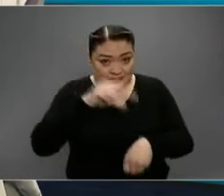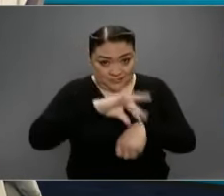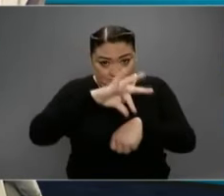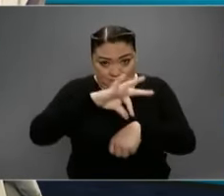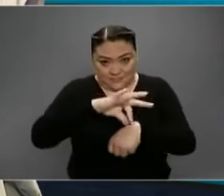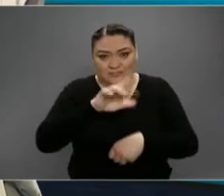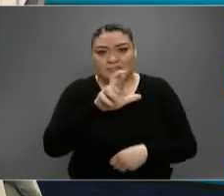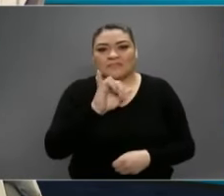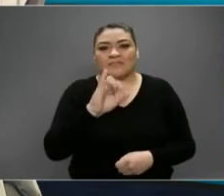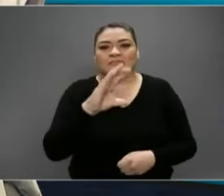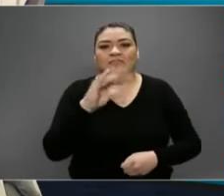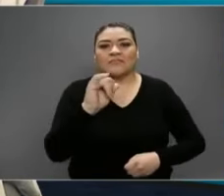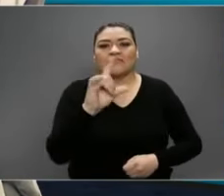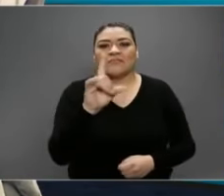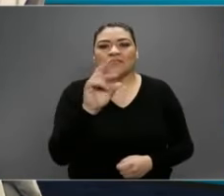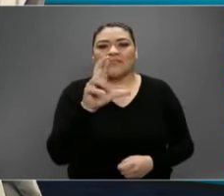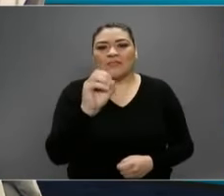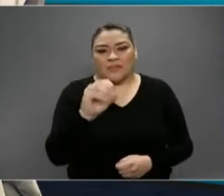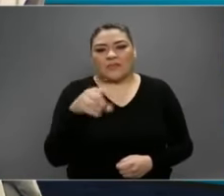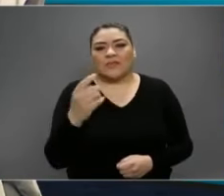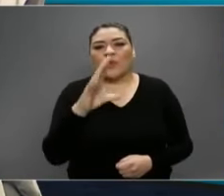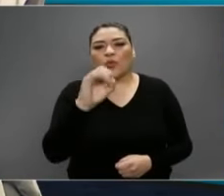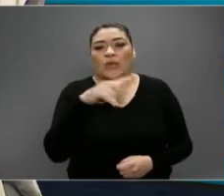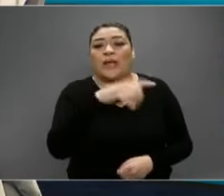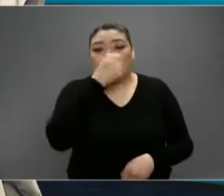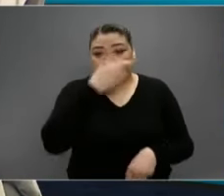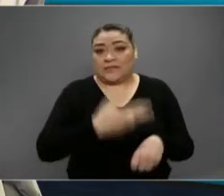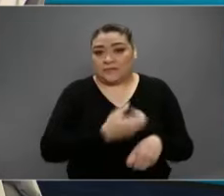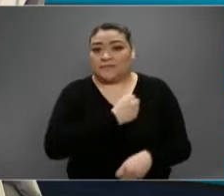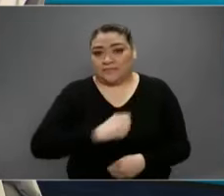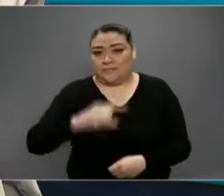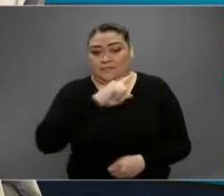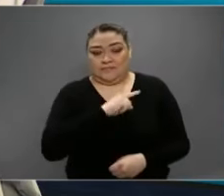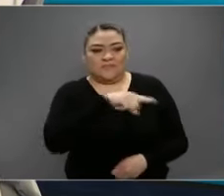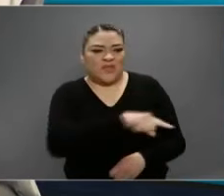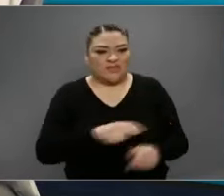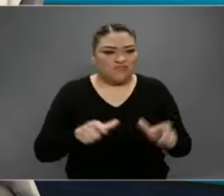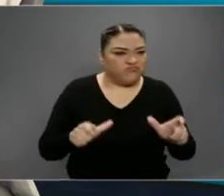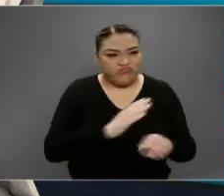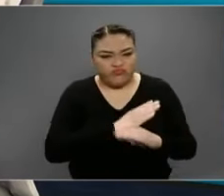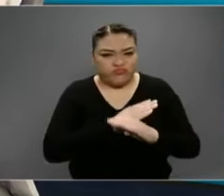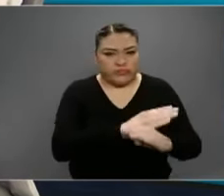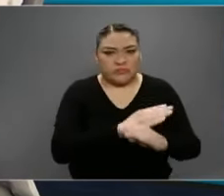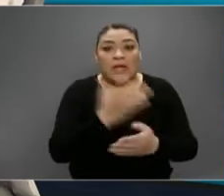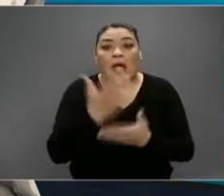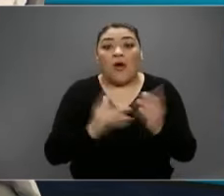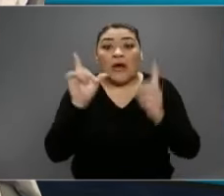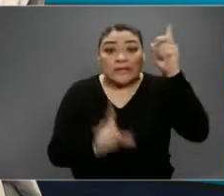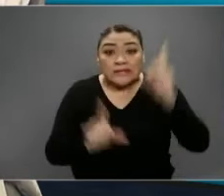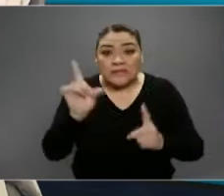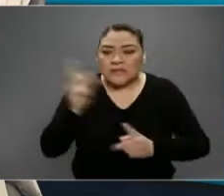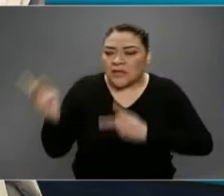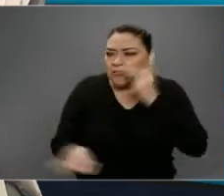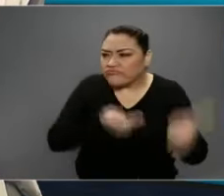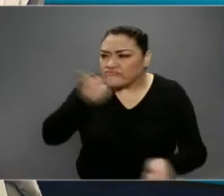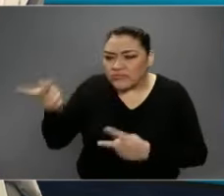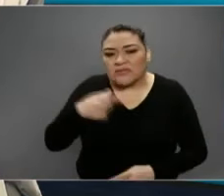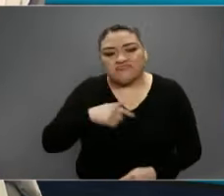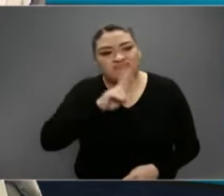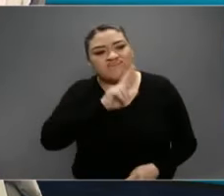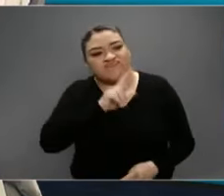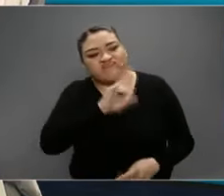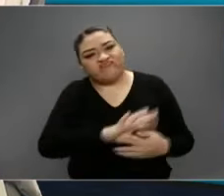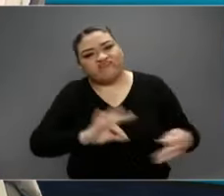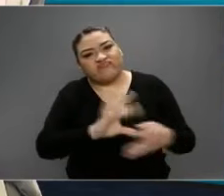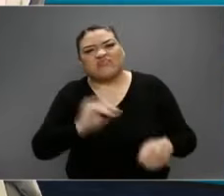Cortés, director de promoción de la salud de la Secretaría de Salud. Y estamos tratando de resolver todas las dudas habidas y por haber